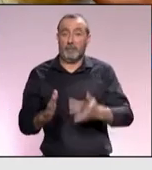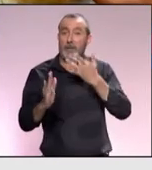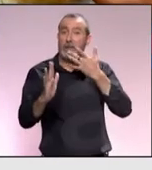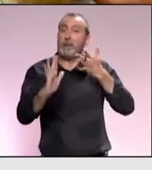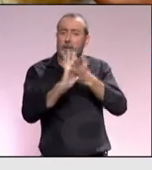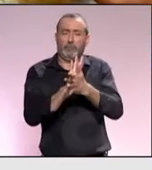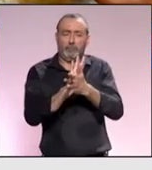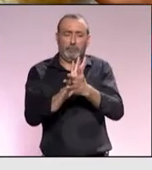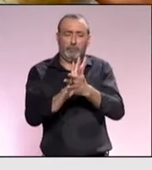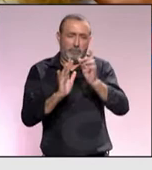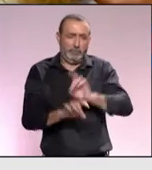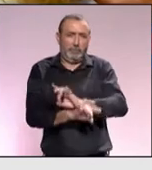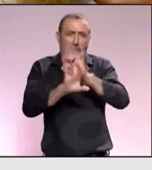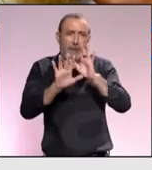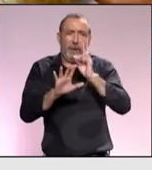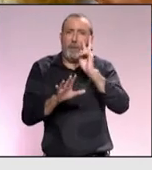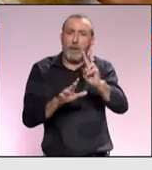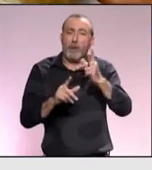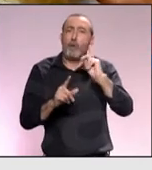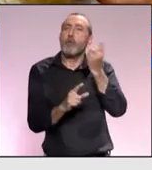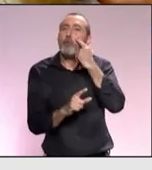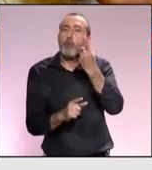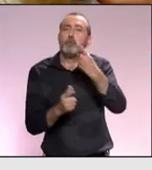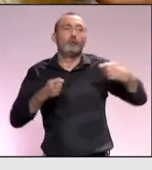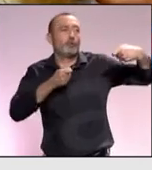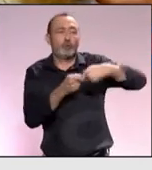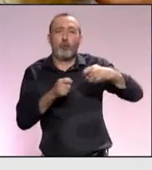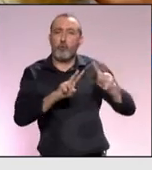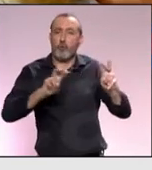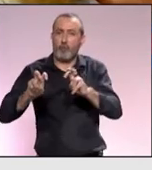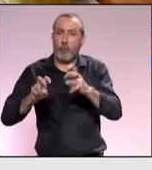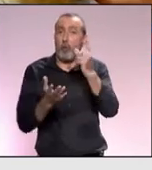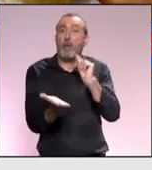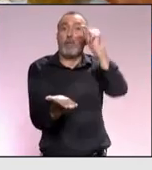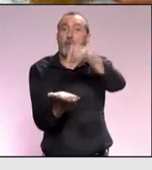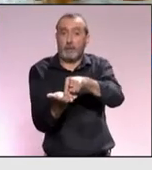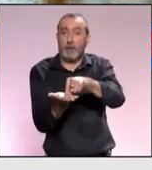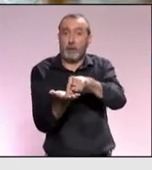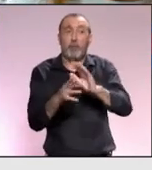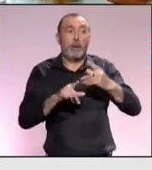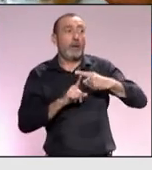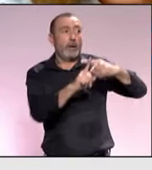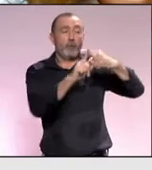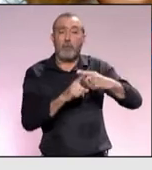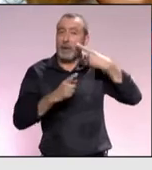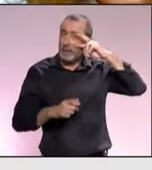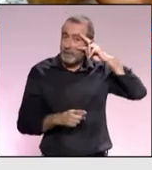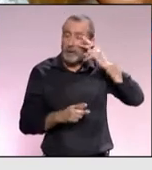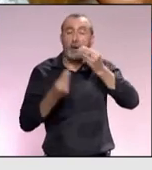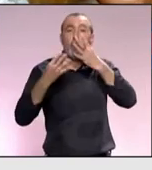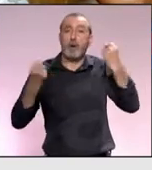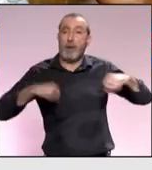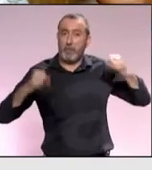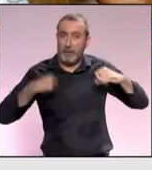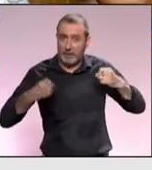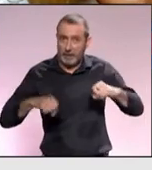Significa sin duda muchísimo que hayamos encontrado un nuevo socio destino con quien compartir experiencias